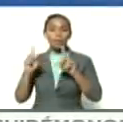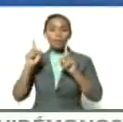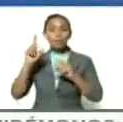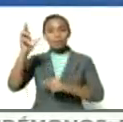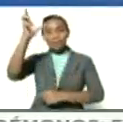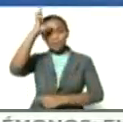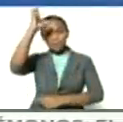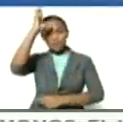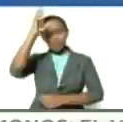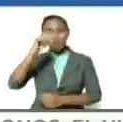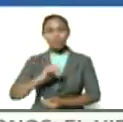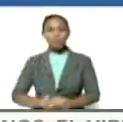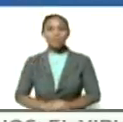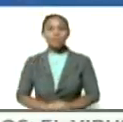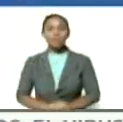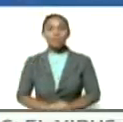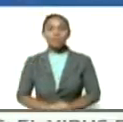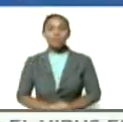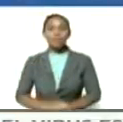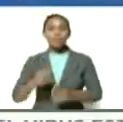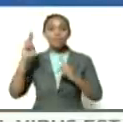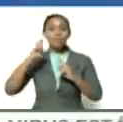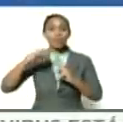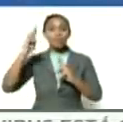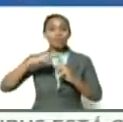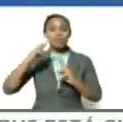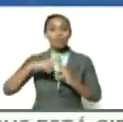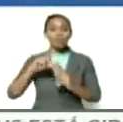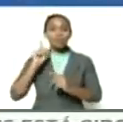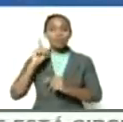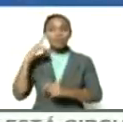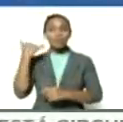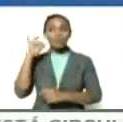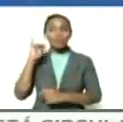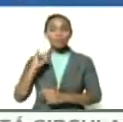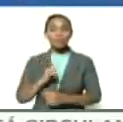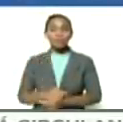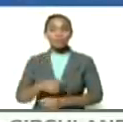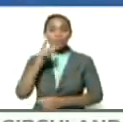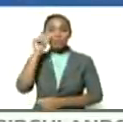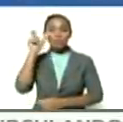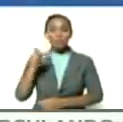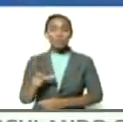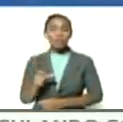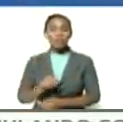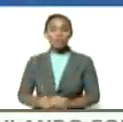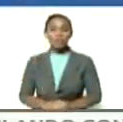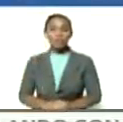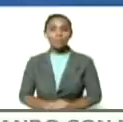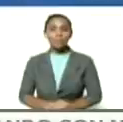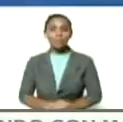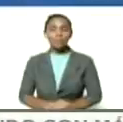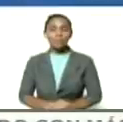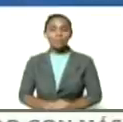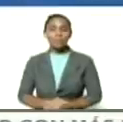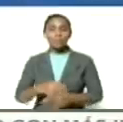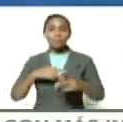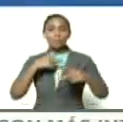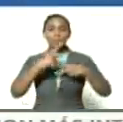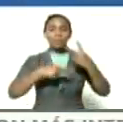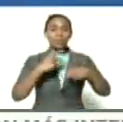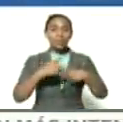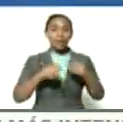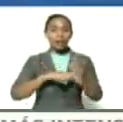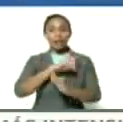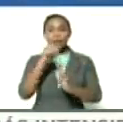Falcón en el Táchira allá está Greyson Chacón productora general